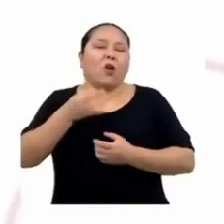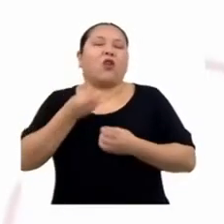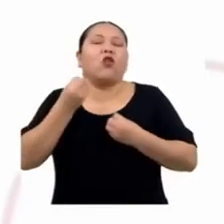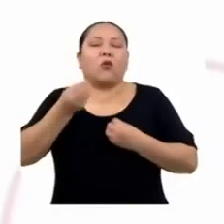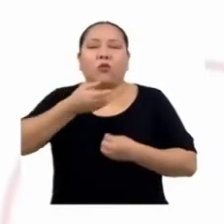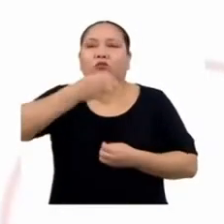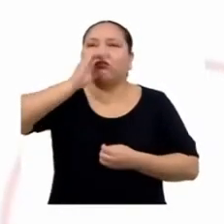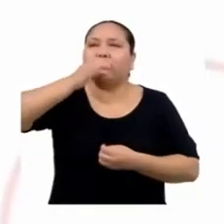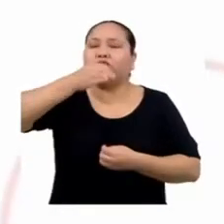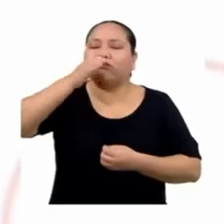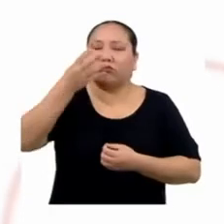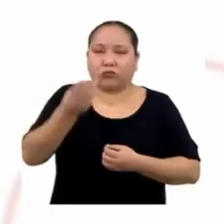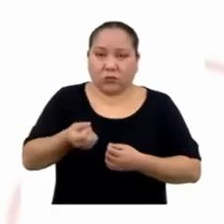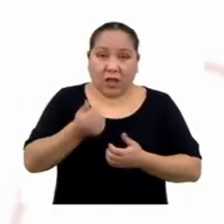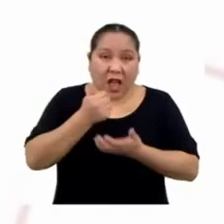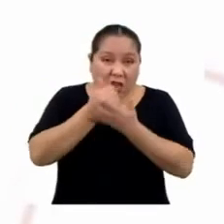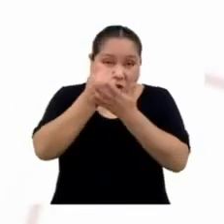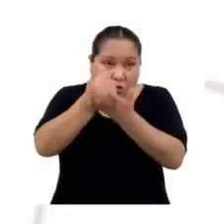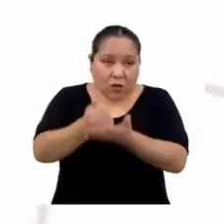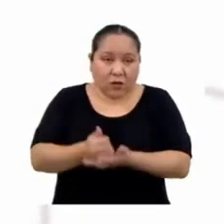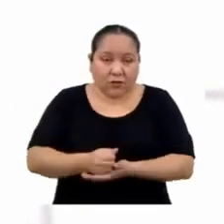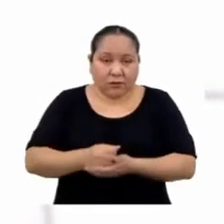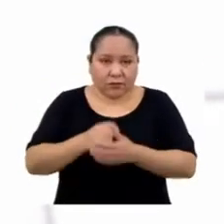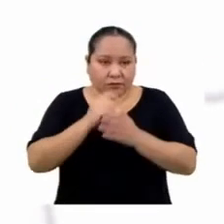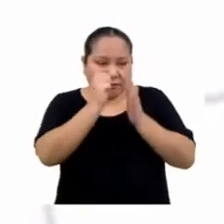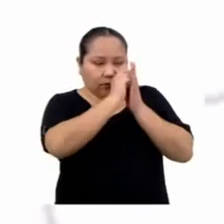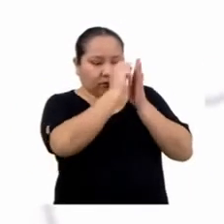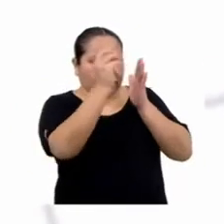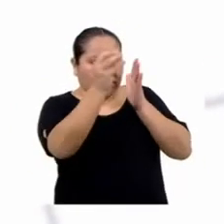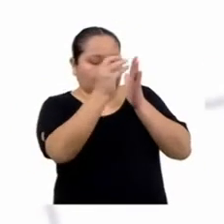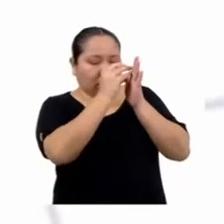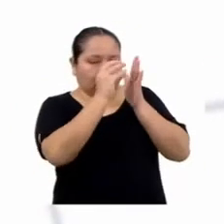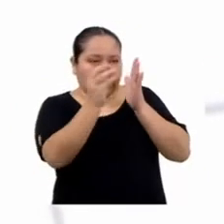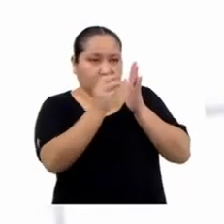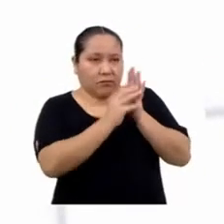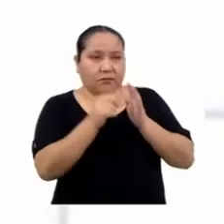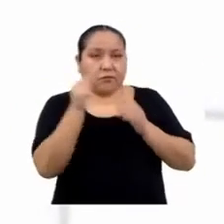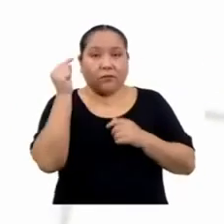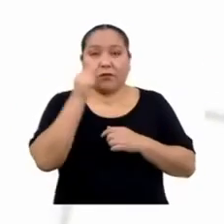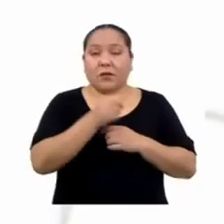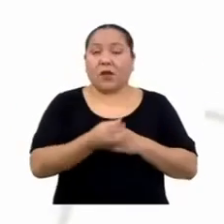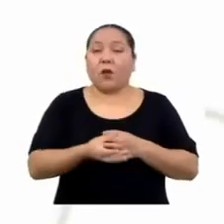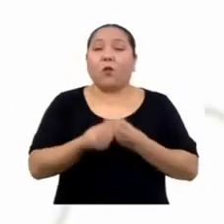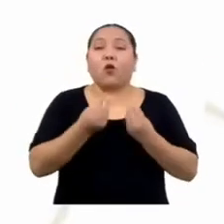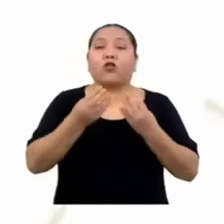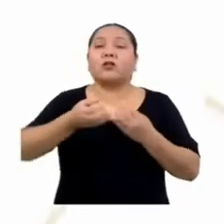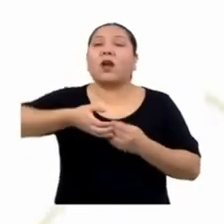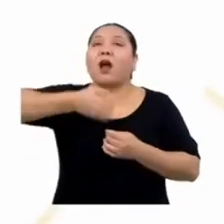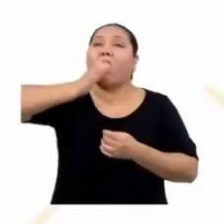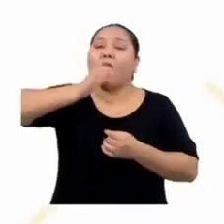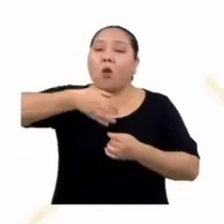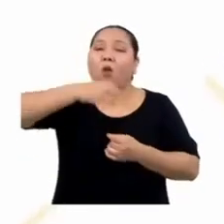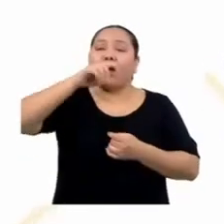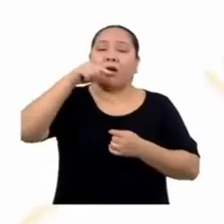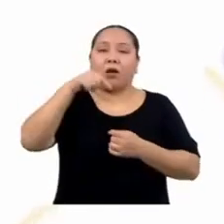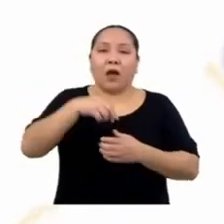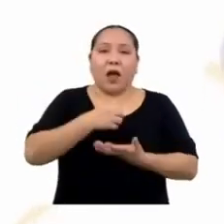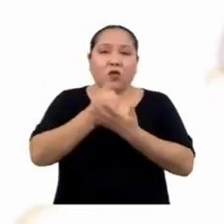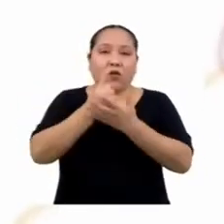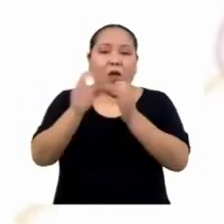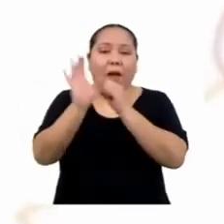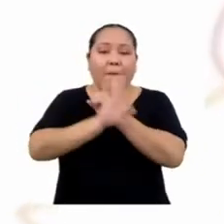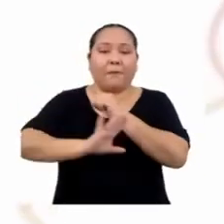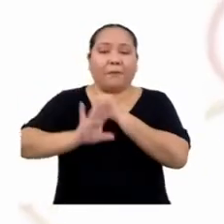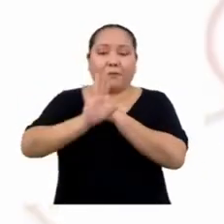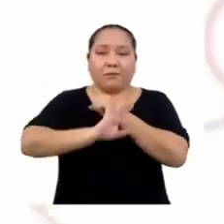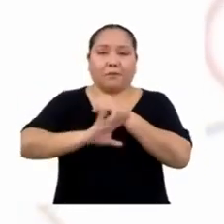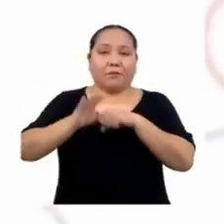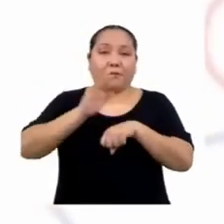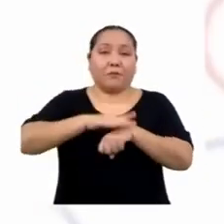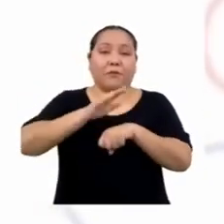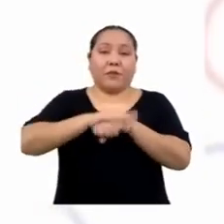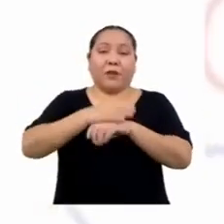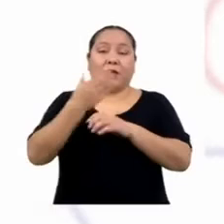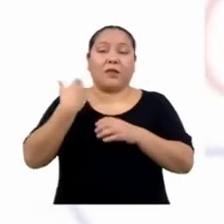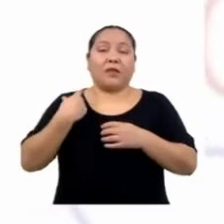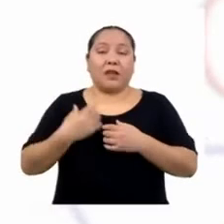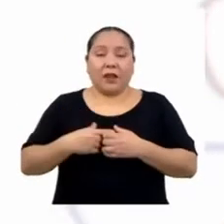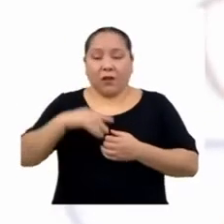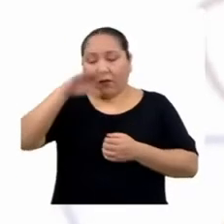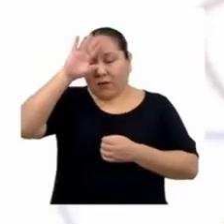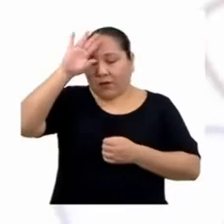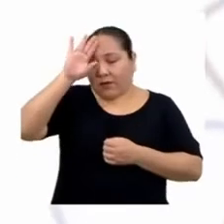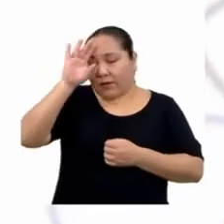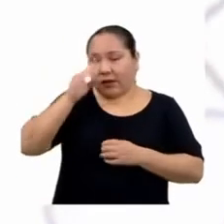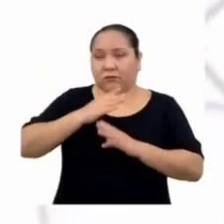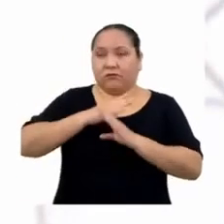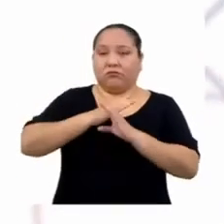Mira todo lo que he notado en este gráfico. El consumo constante de agua ayuda a prevenir enfermedades, ya que elimina toxinas e